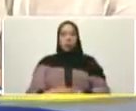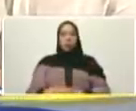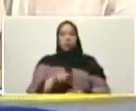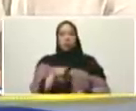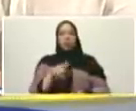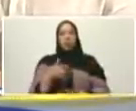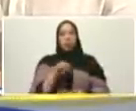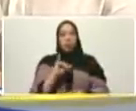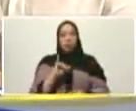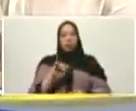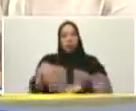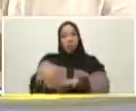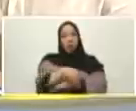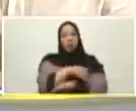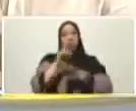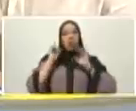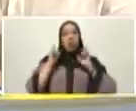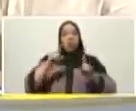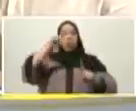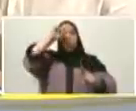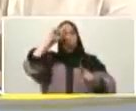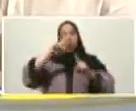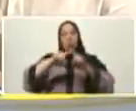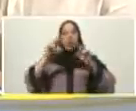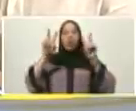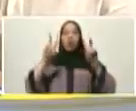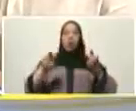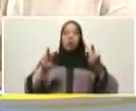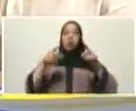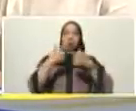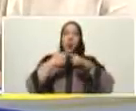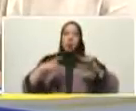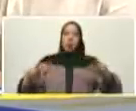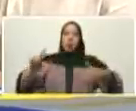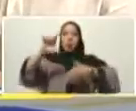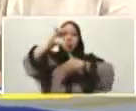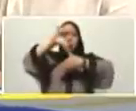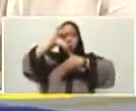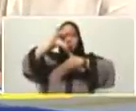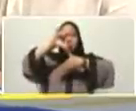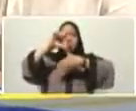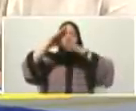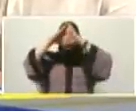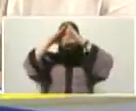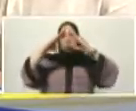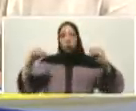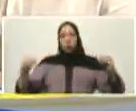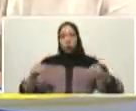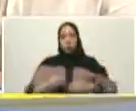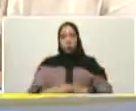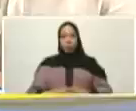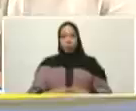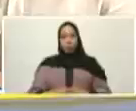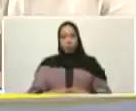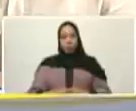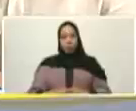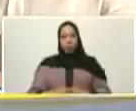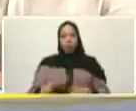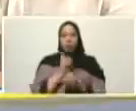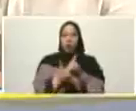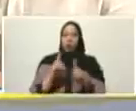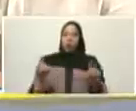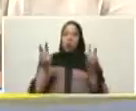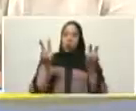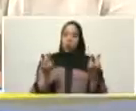tiene que ser el camino de la nueva independencia de América Latina y del Caribe empoderar al pueblo construir un nuevo estado